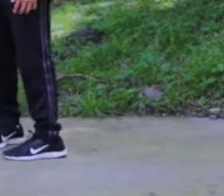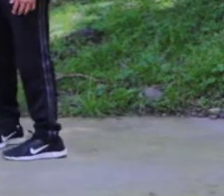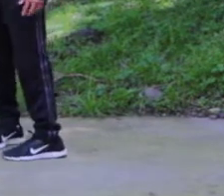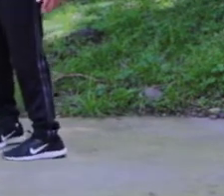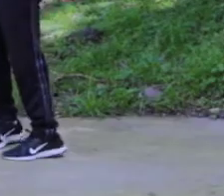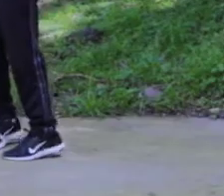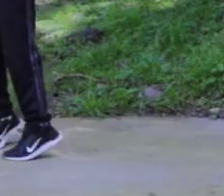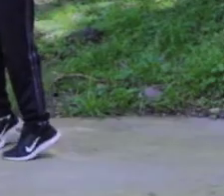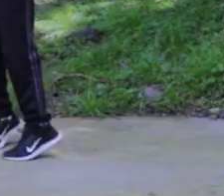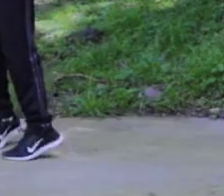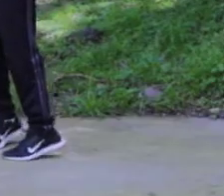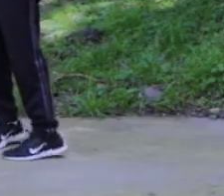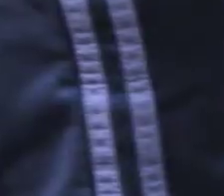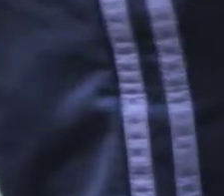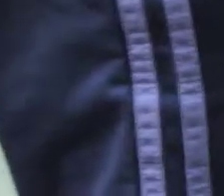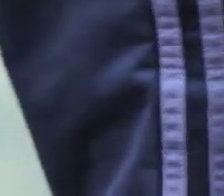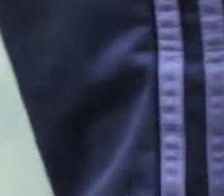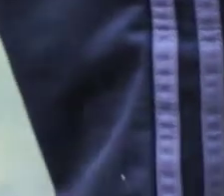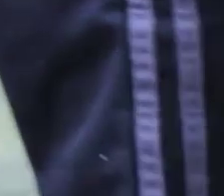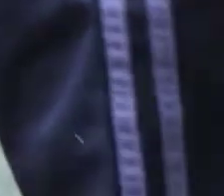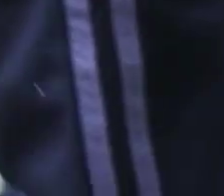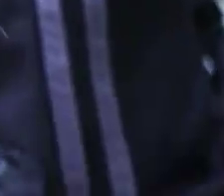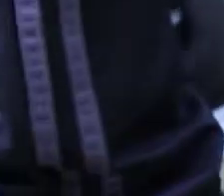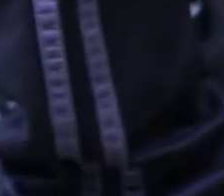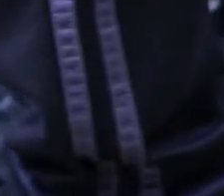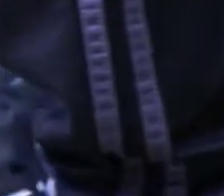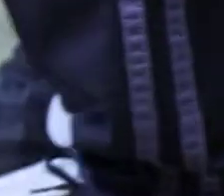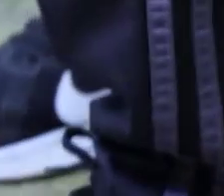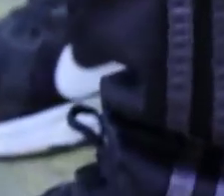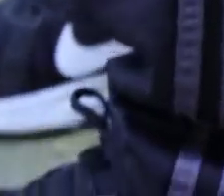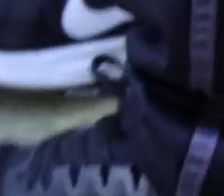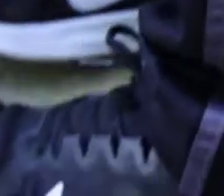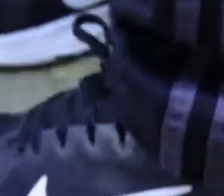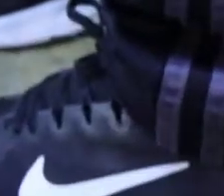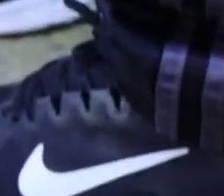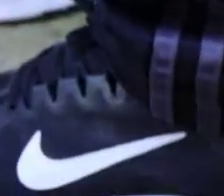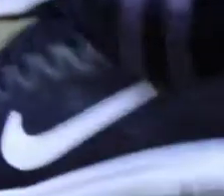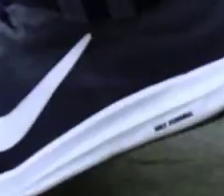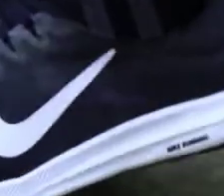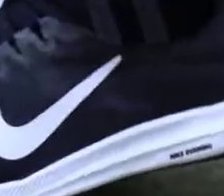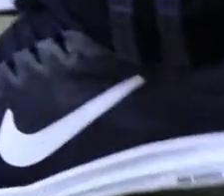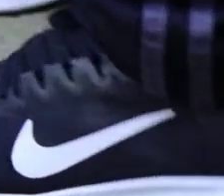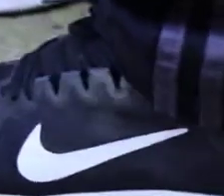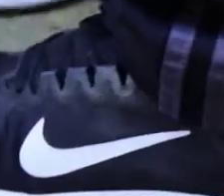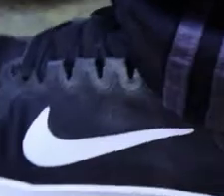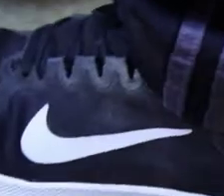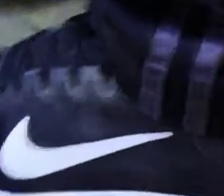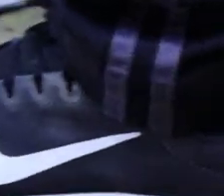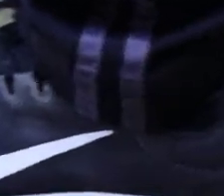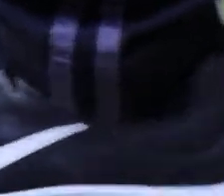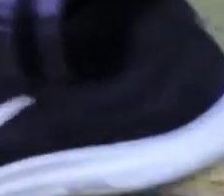Eso. Utilizamos nuestros brazos para tener equilibrio. Muy bien. Una vez más.